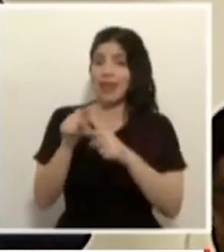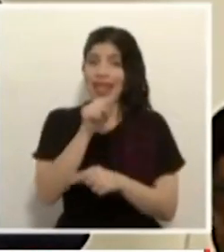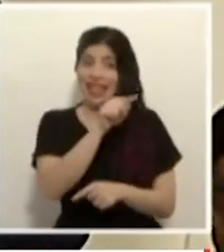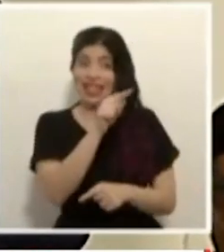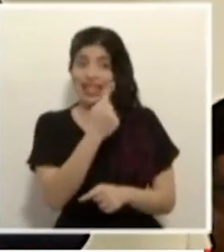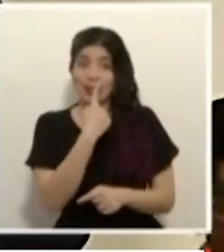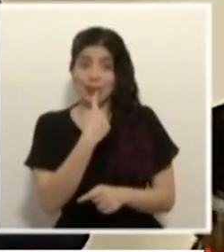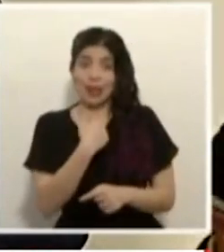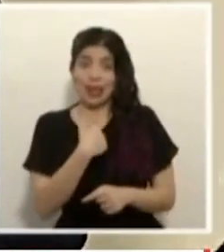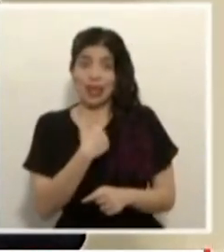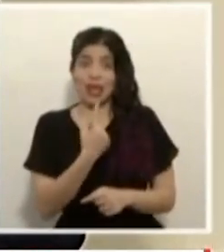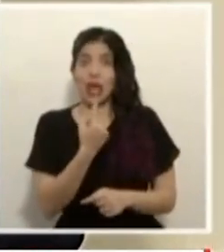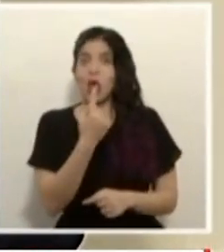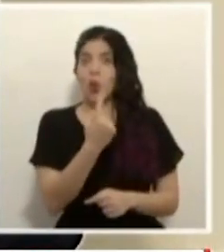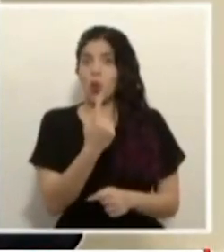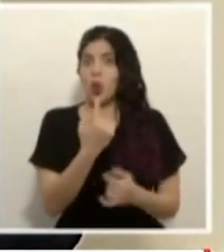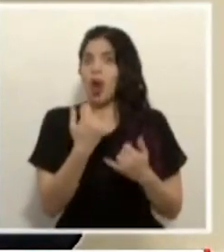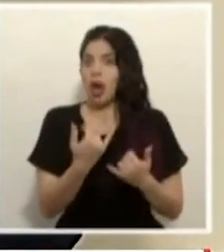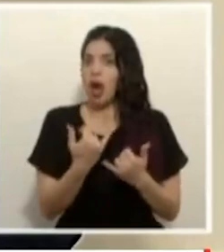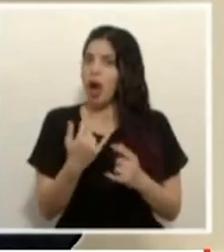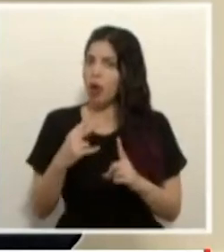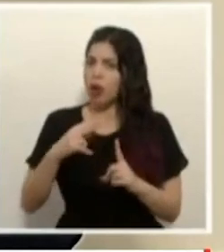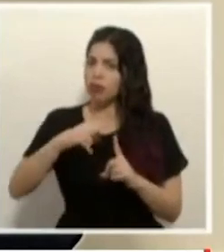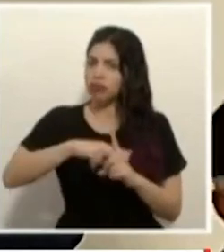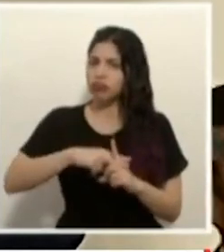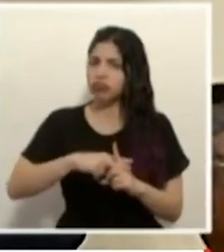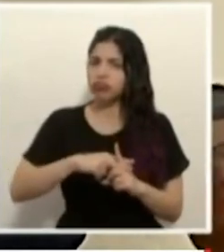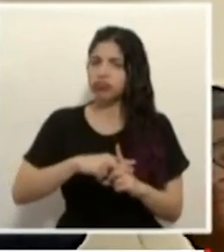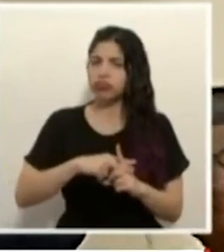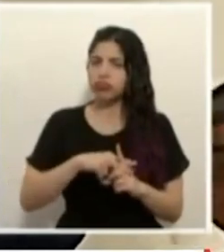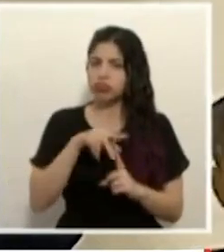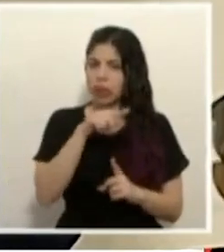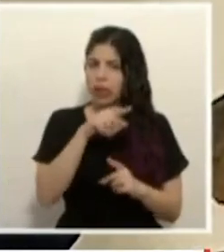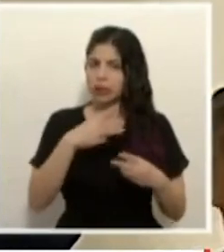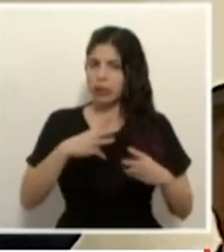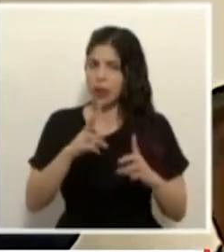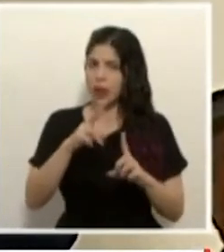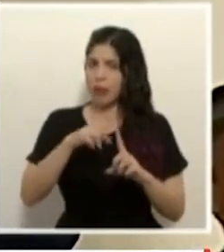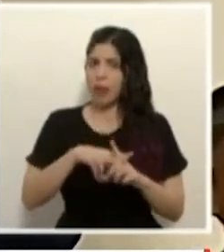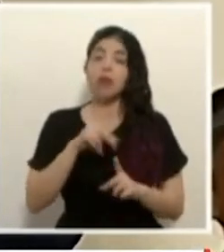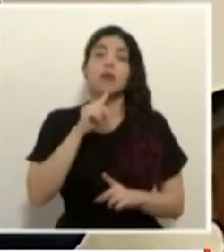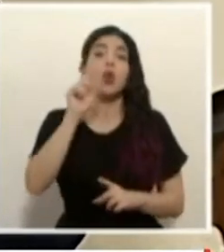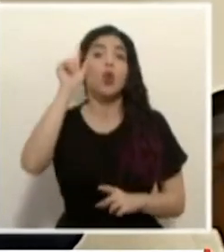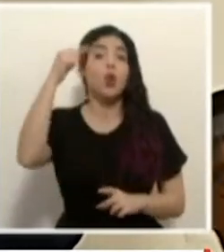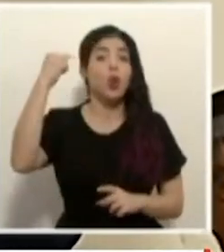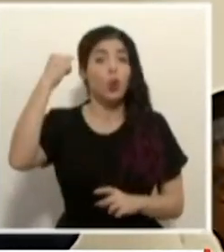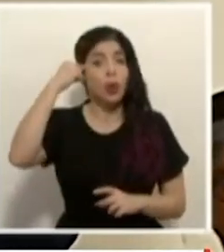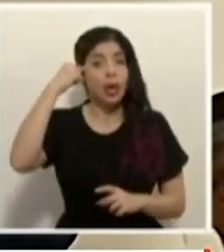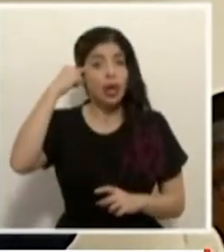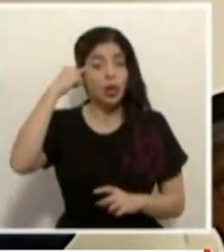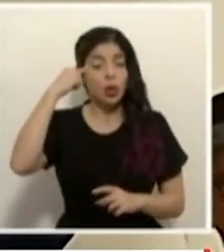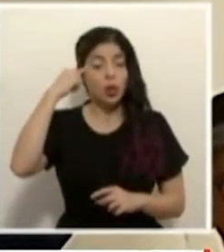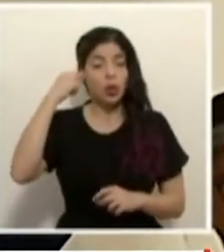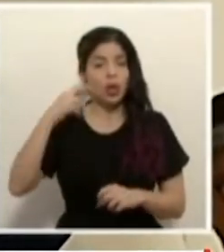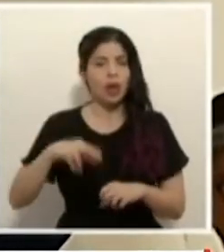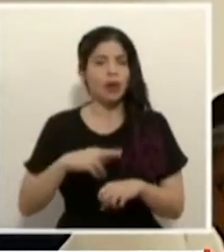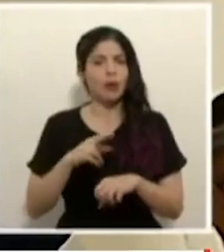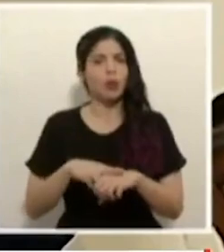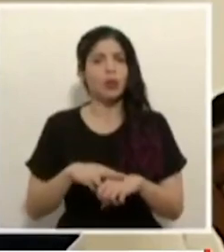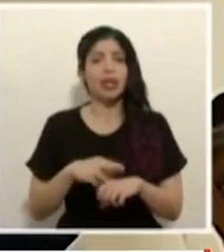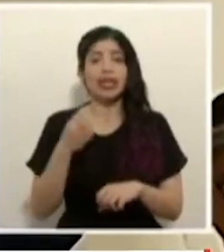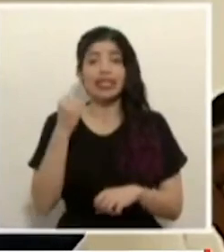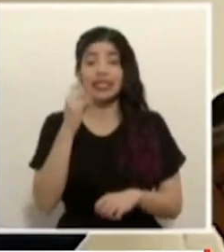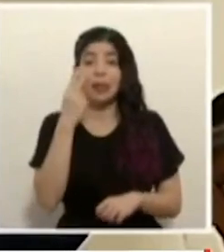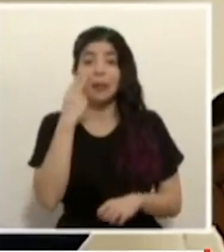menciona es una que está siendo adoptada esa medida es más el gobierno no la república si